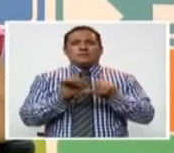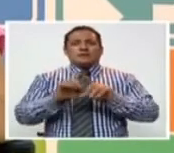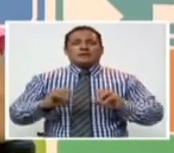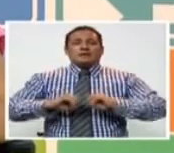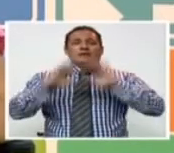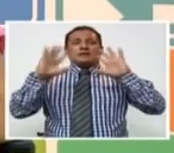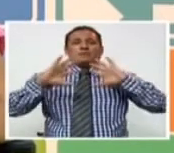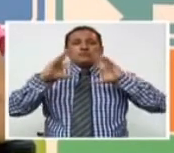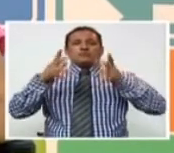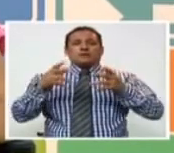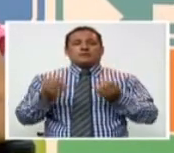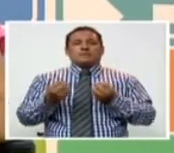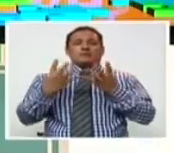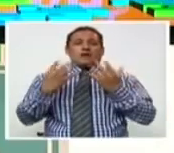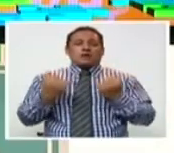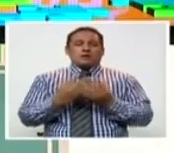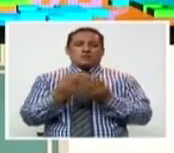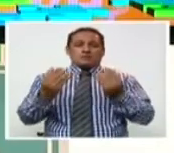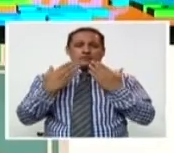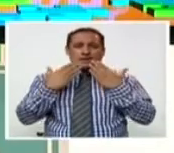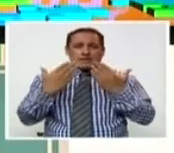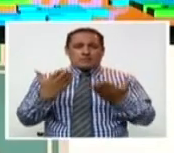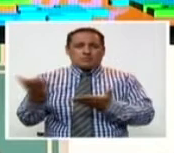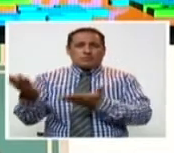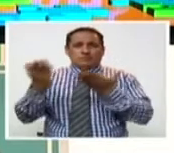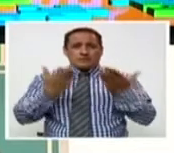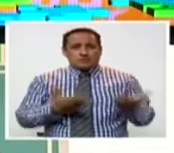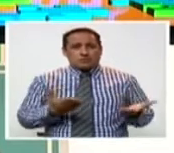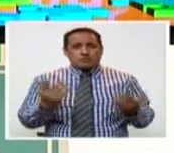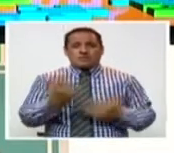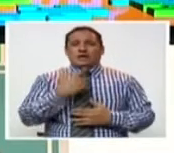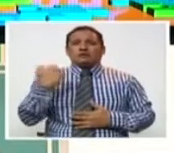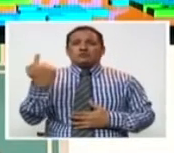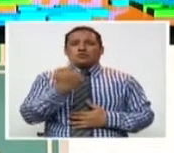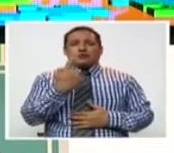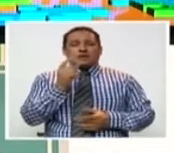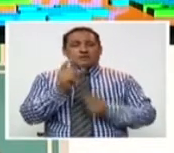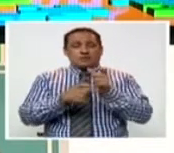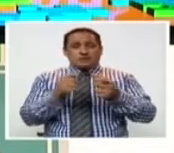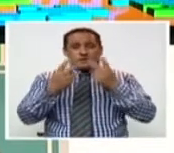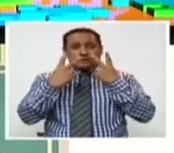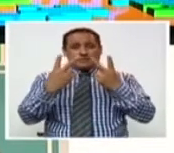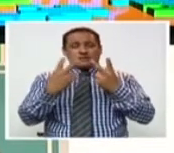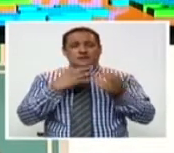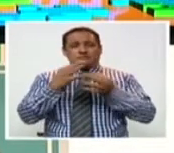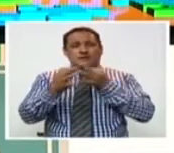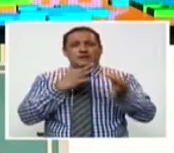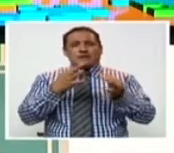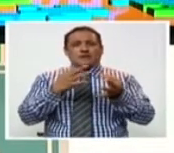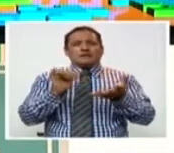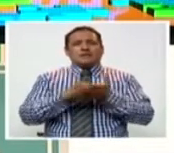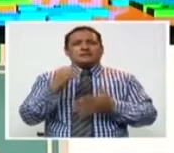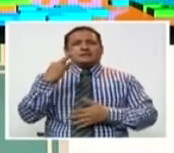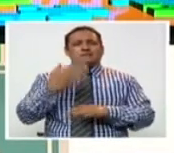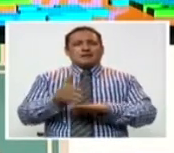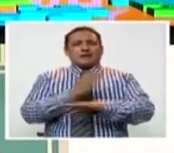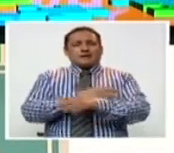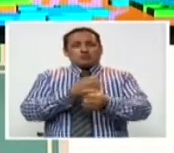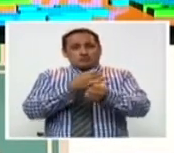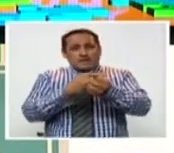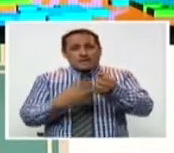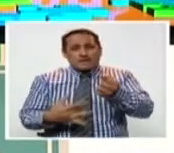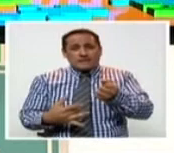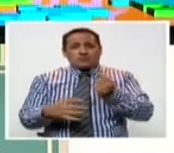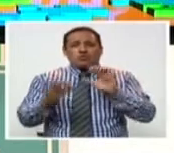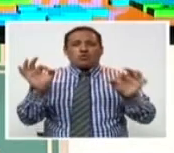el Día Mundial de la Hemofilia. Bueno, muchas gracias Gina por la invitación y a todos nuestros televidentes decirles que siempre que hay